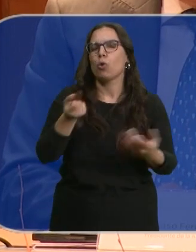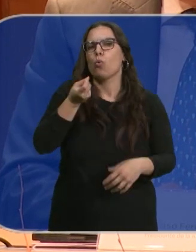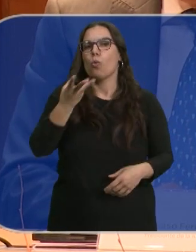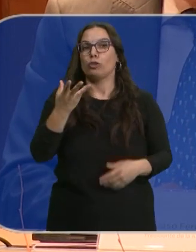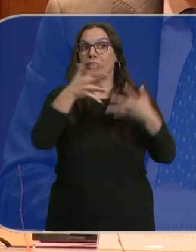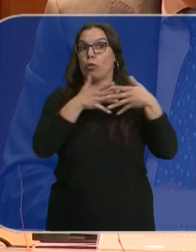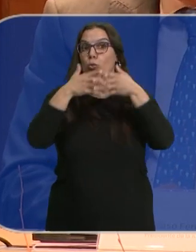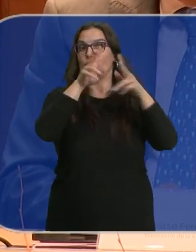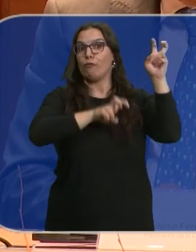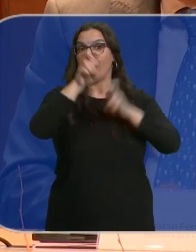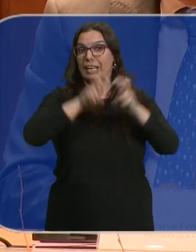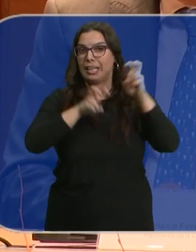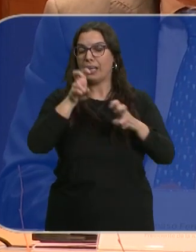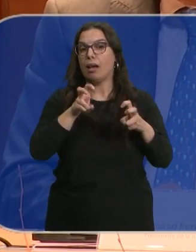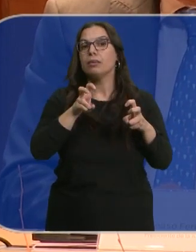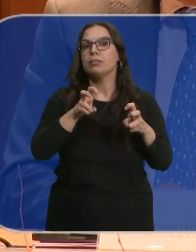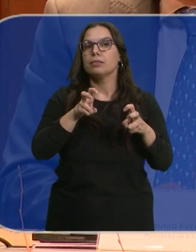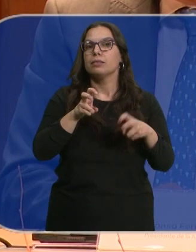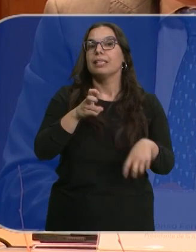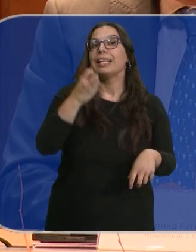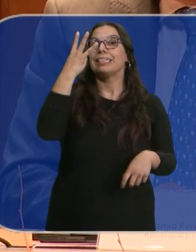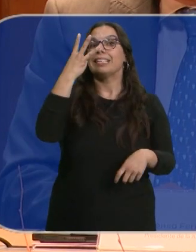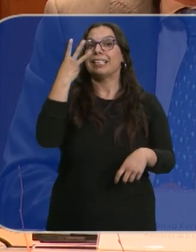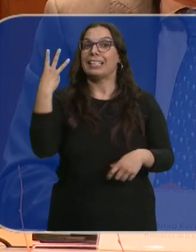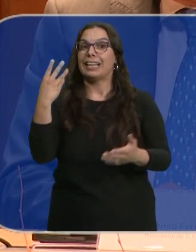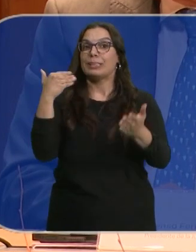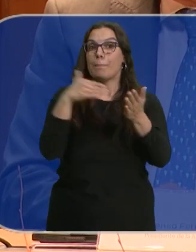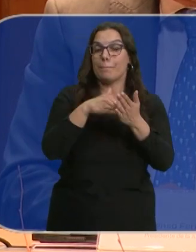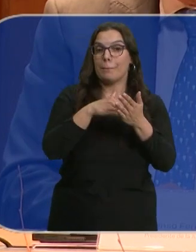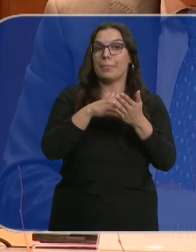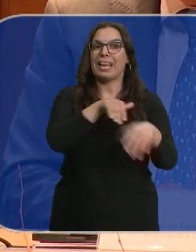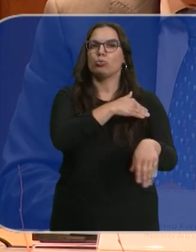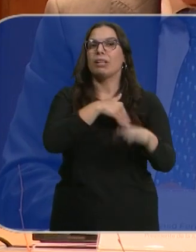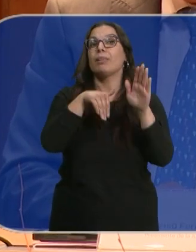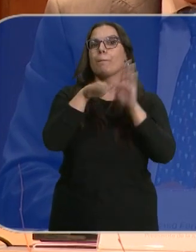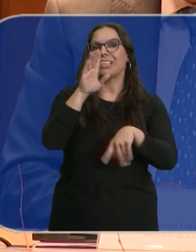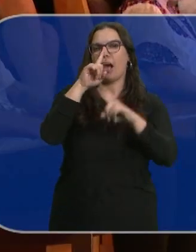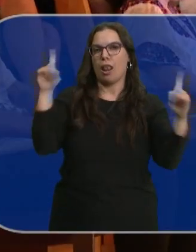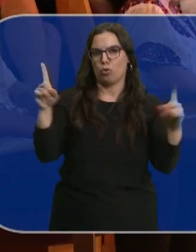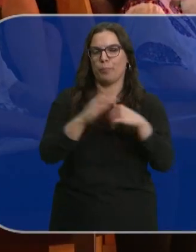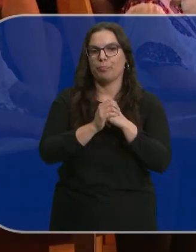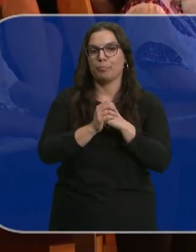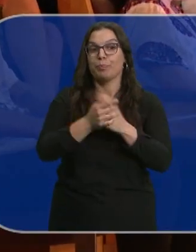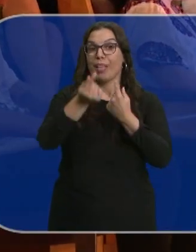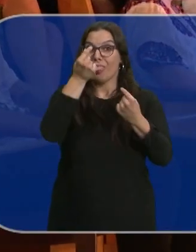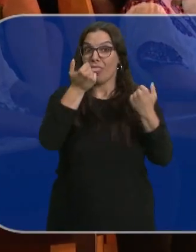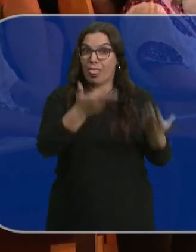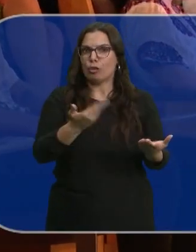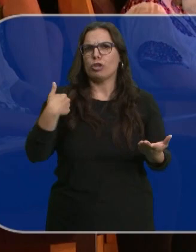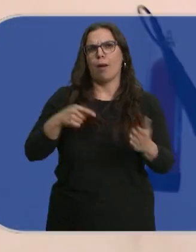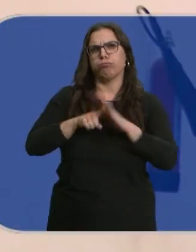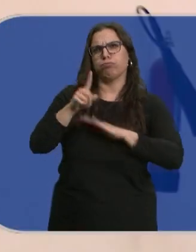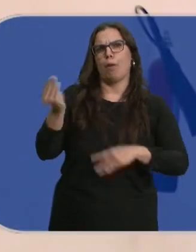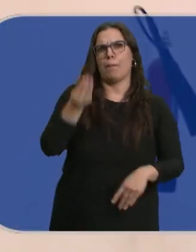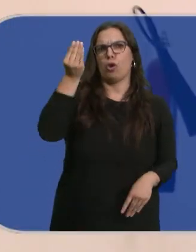norteamericano en España llegó a ser más de 33.000 estudiantes por año. Unas cifras que ya están